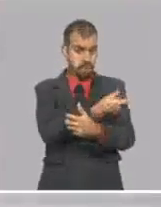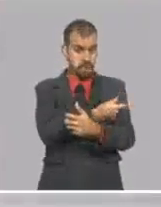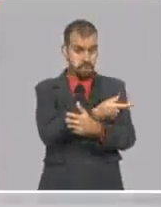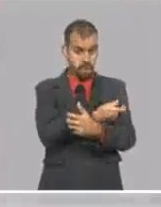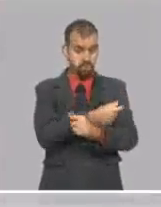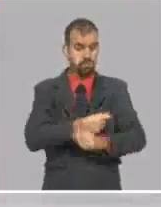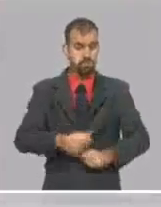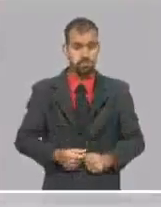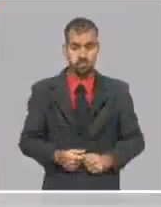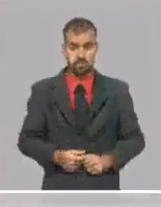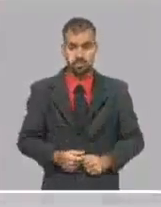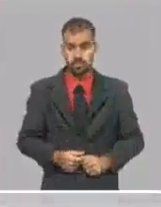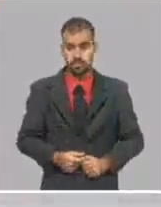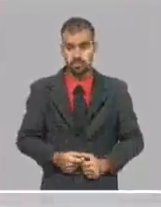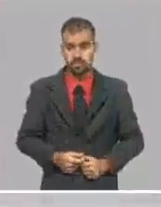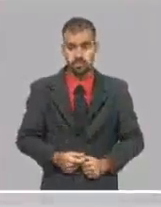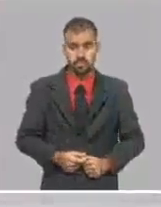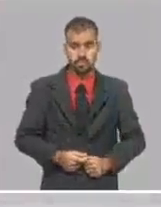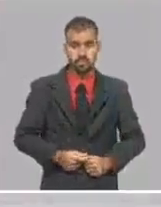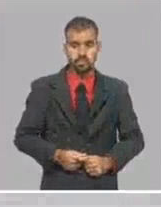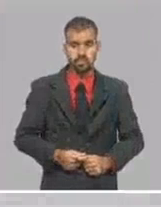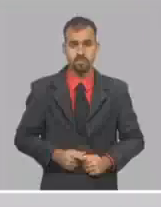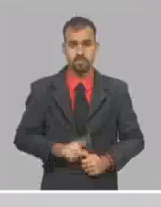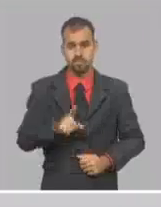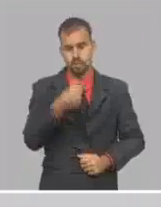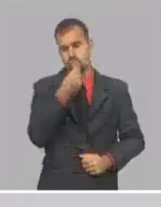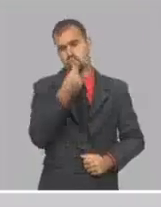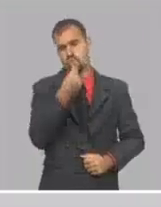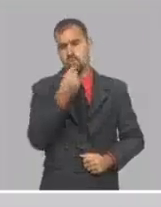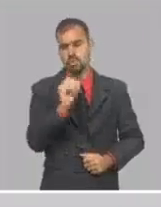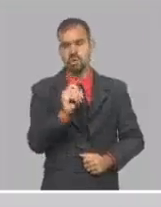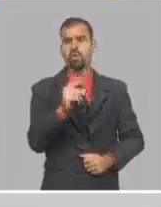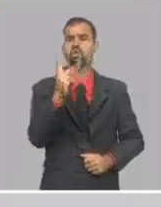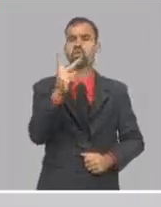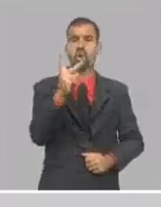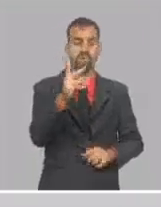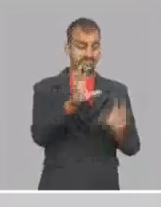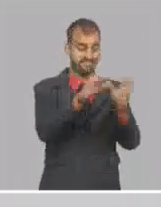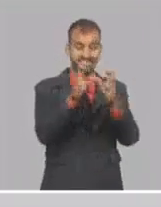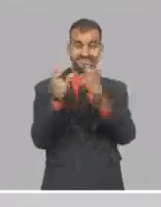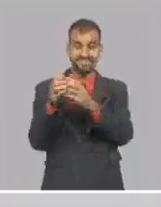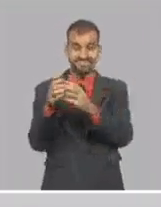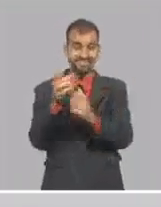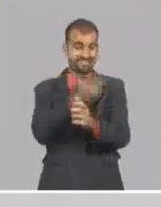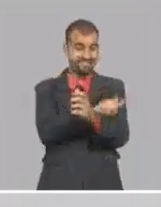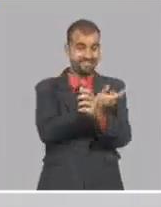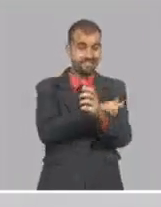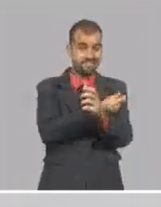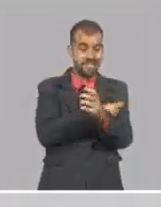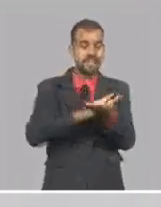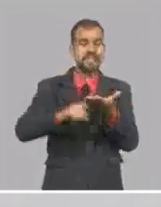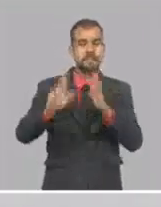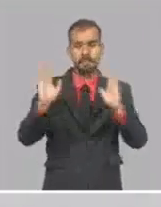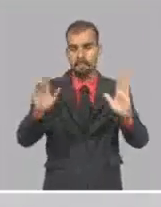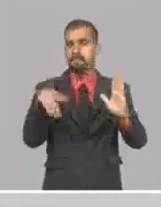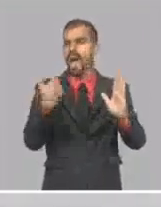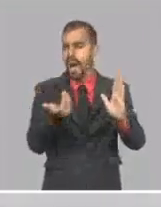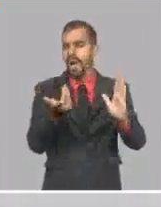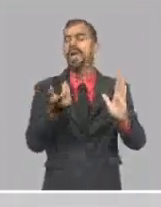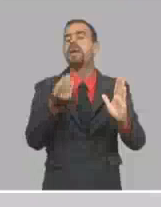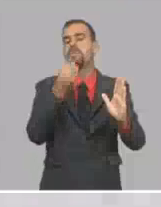y que tenemos la capacidad de hacer dos lotes semanales. Ya eso nos da para todos estos ensayos que están